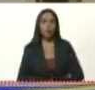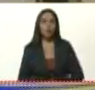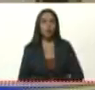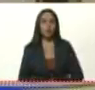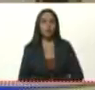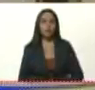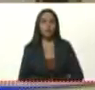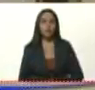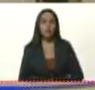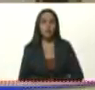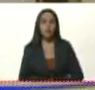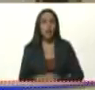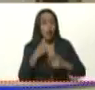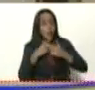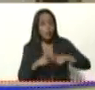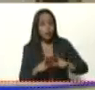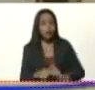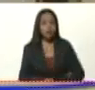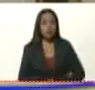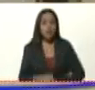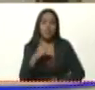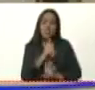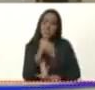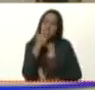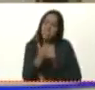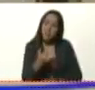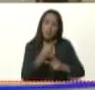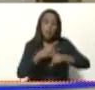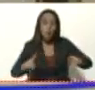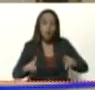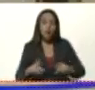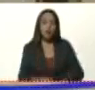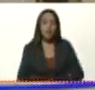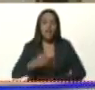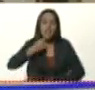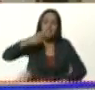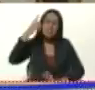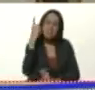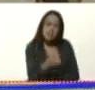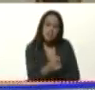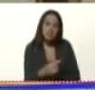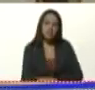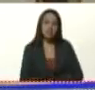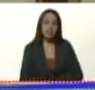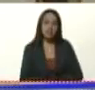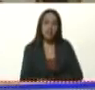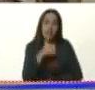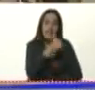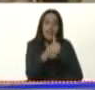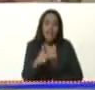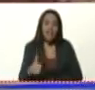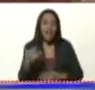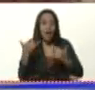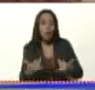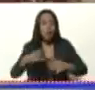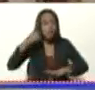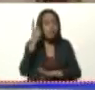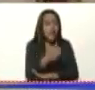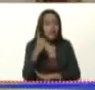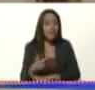Pero no está de más decirlo en público, y exigirnos y autoexigirnos. Y aquí cada quien le exige, autoexige,